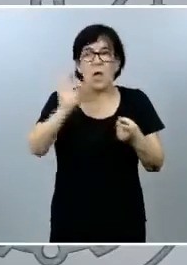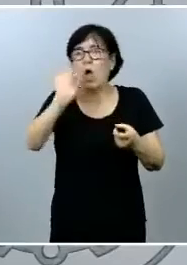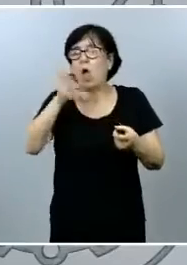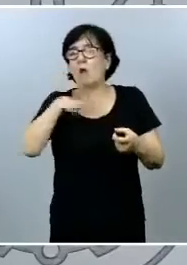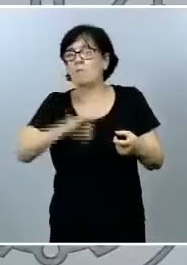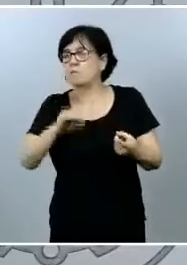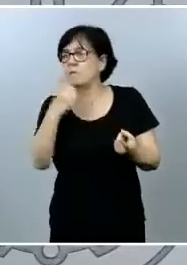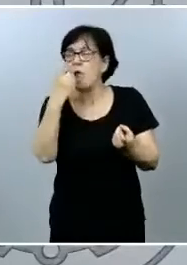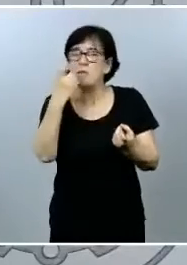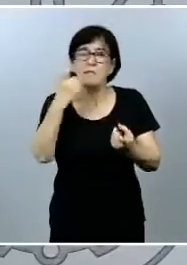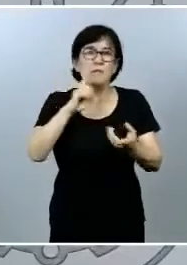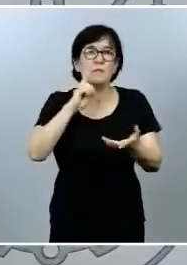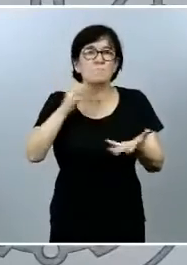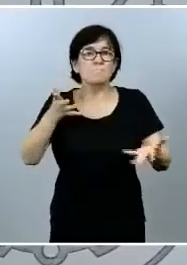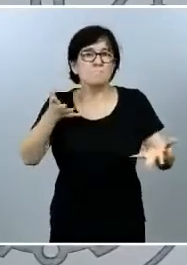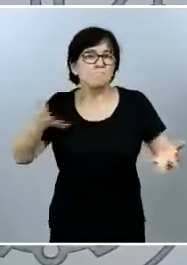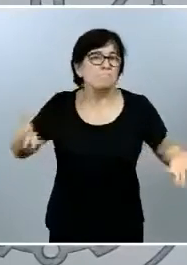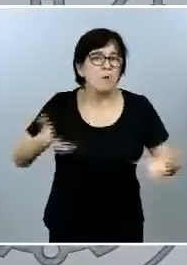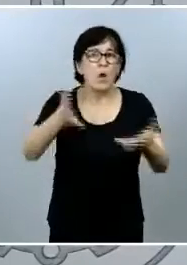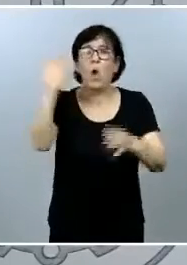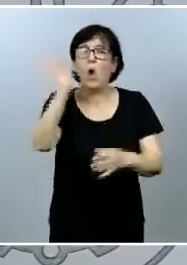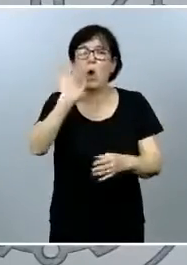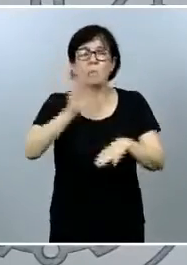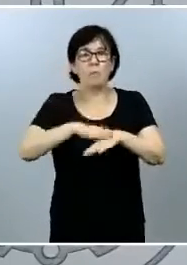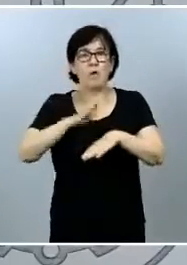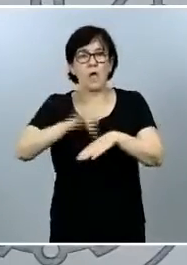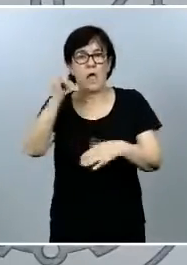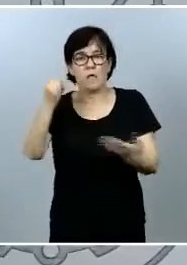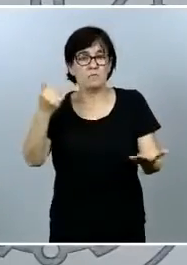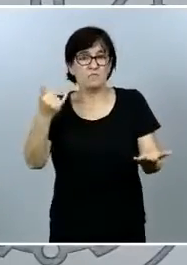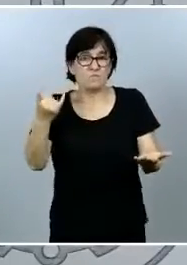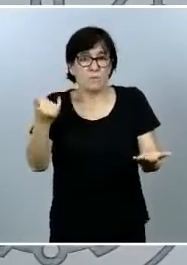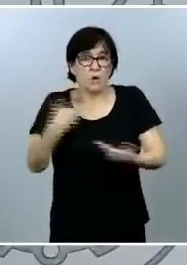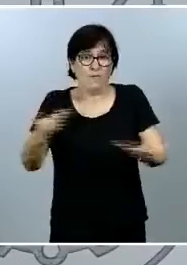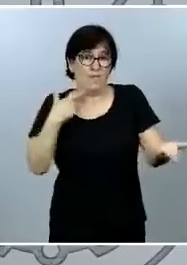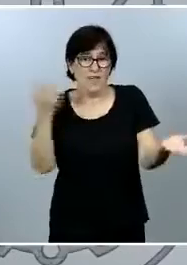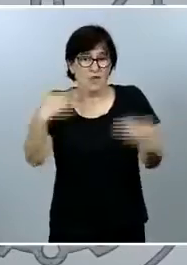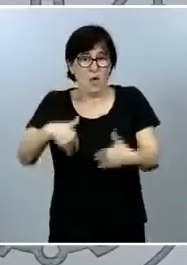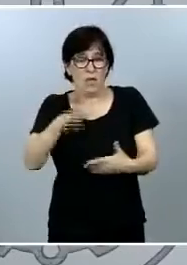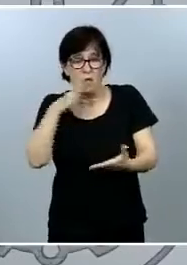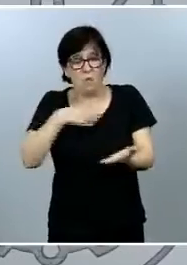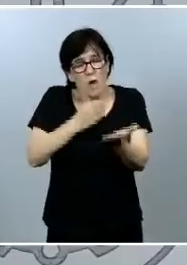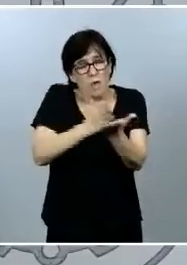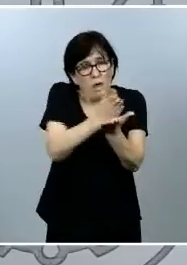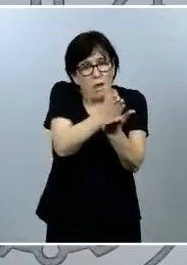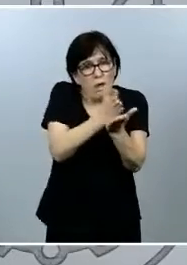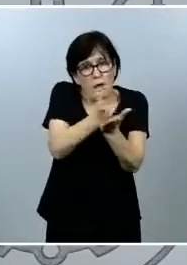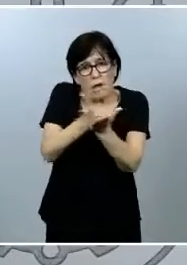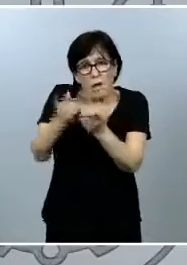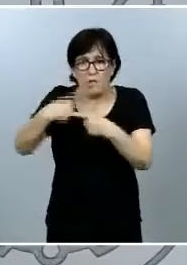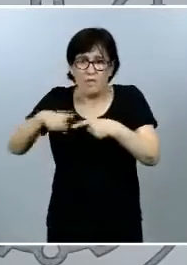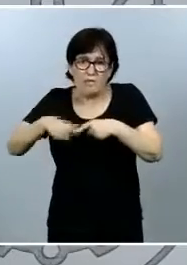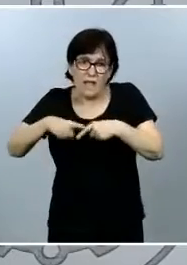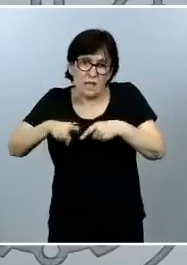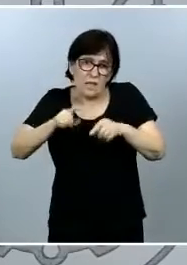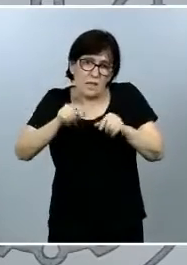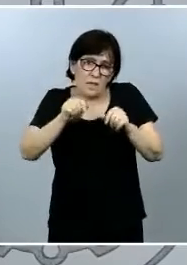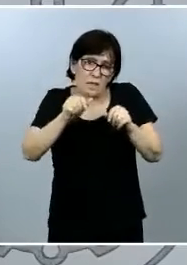dar un nuevo impulso o bien porque hay una pérdida de confianza que puede abarcar a muchos diferentes aspectos y